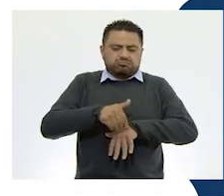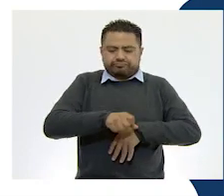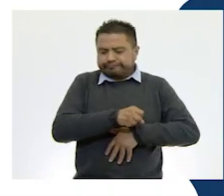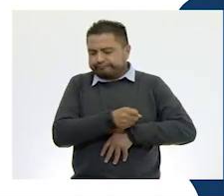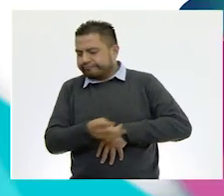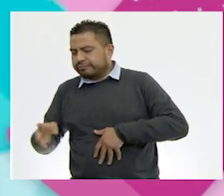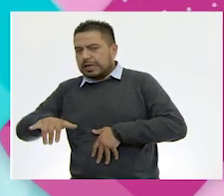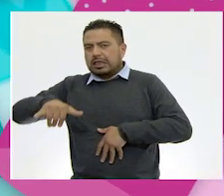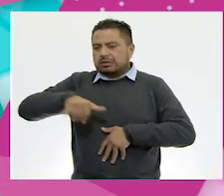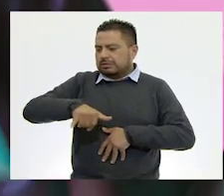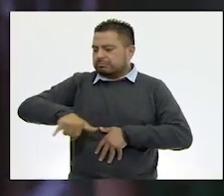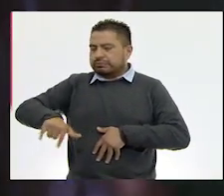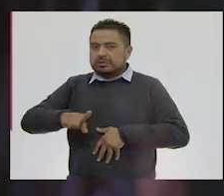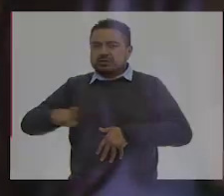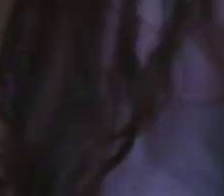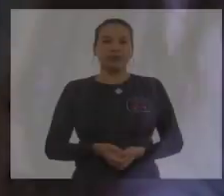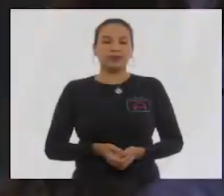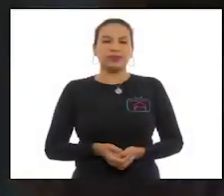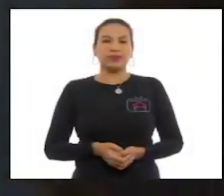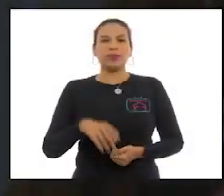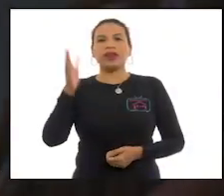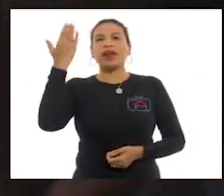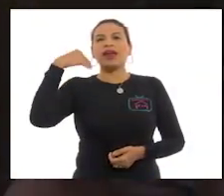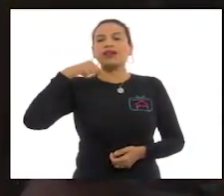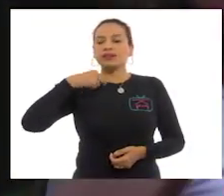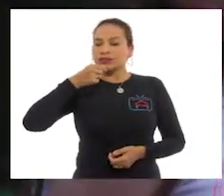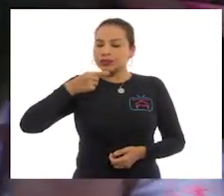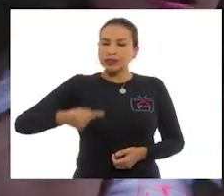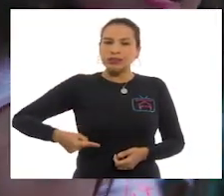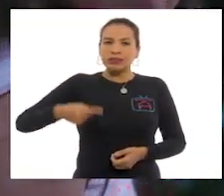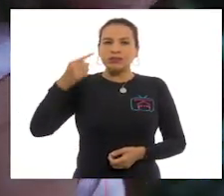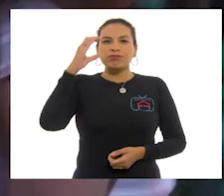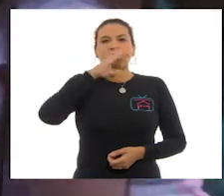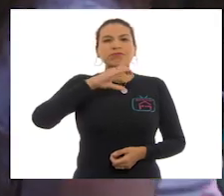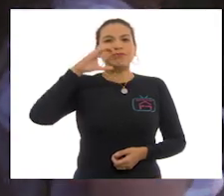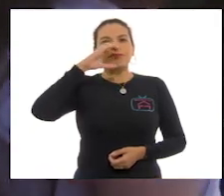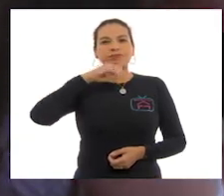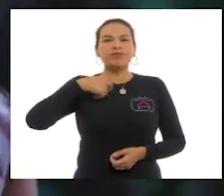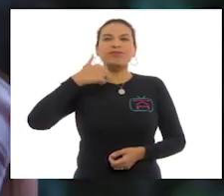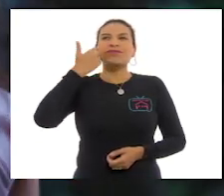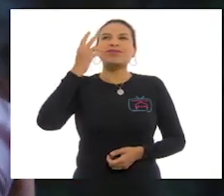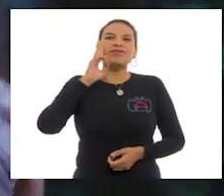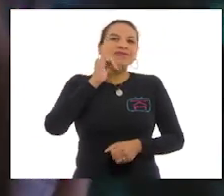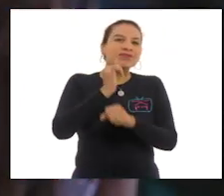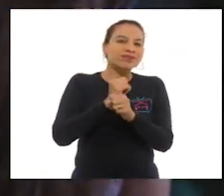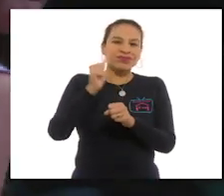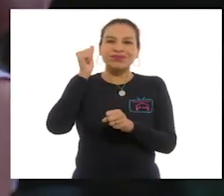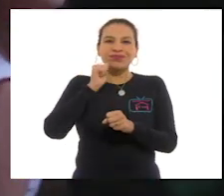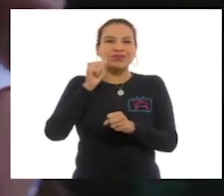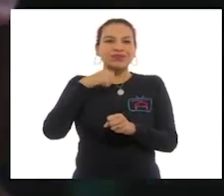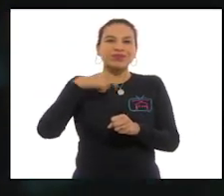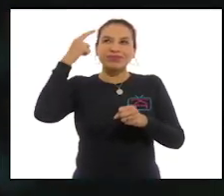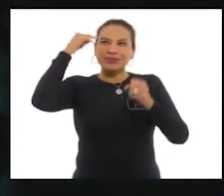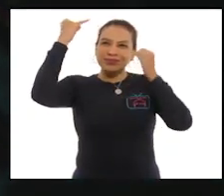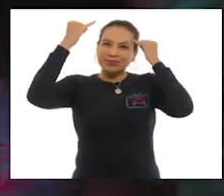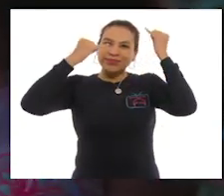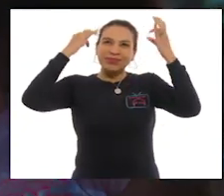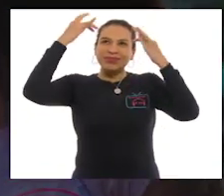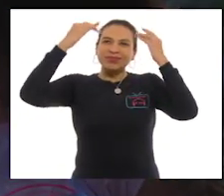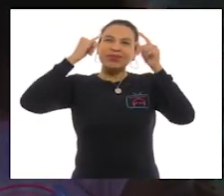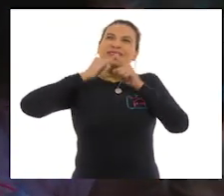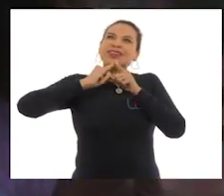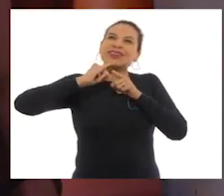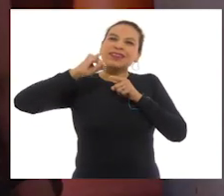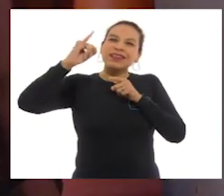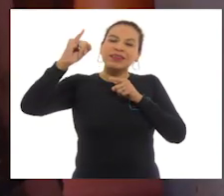100 líneas. Cuando era pequeña, la curiosidad por explorar siempre llevaba mi imaginación muy